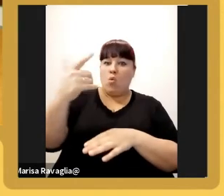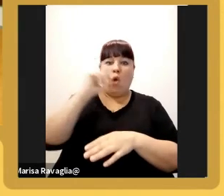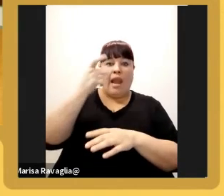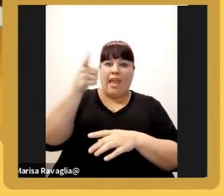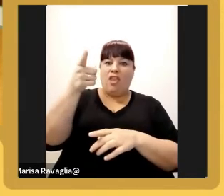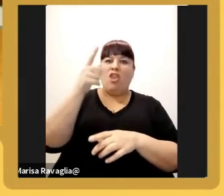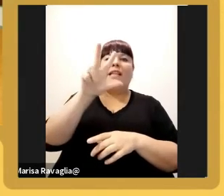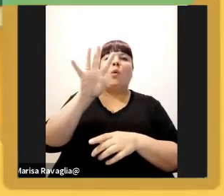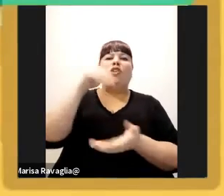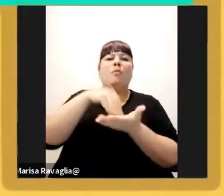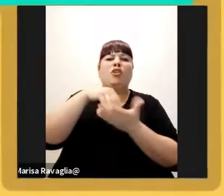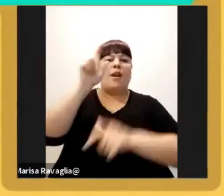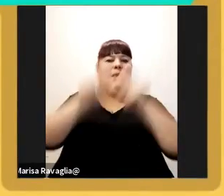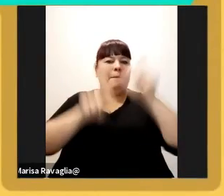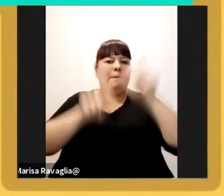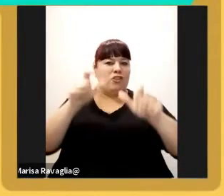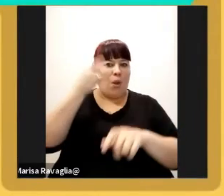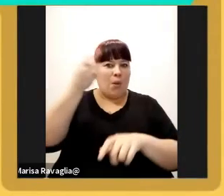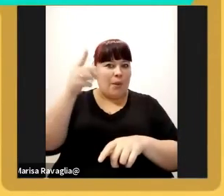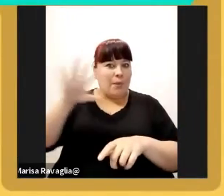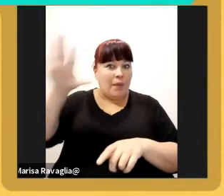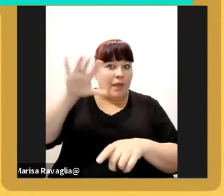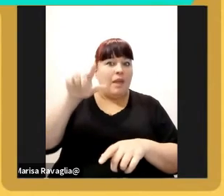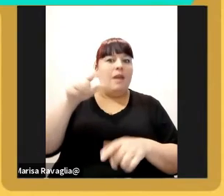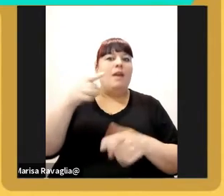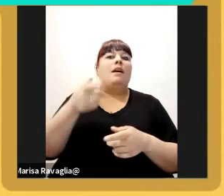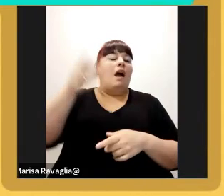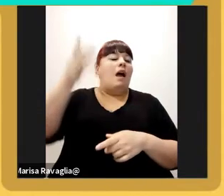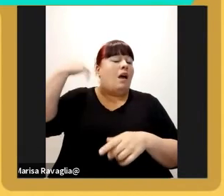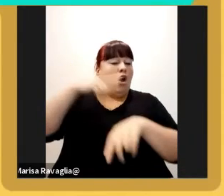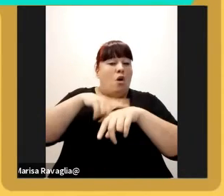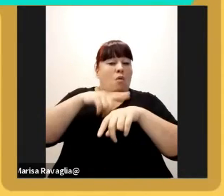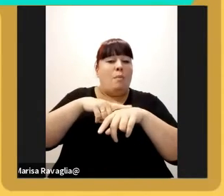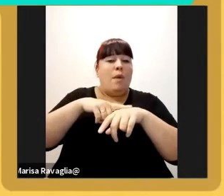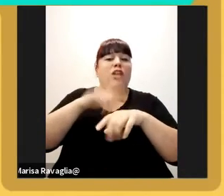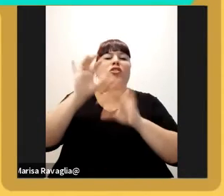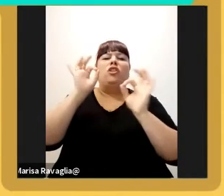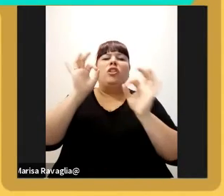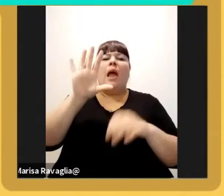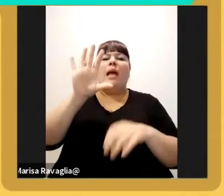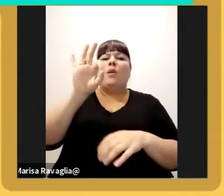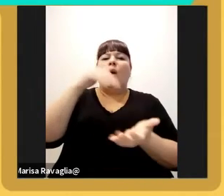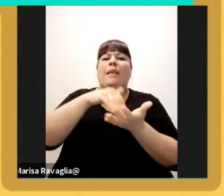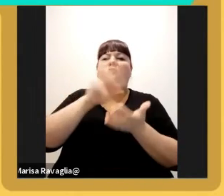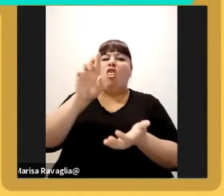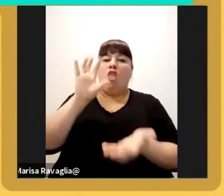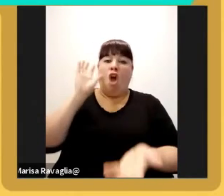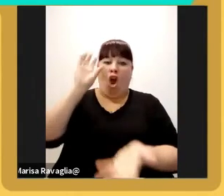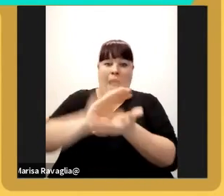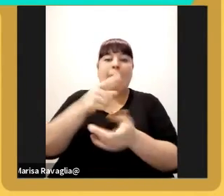34 millones de habitantes en su momento nosotros llegamos a unos 50 millones de dólares en ese negocio